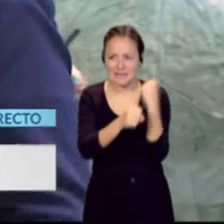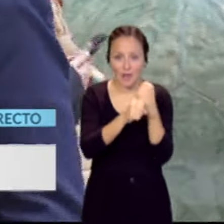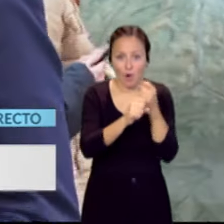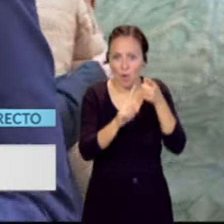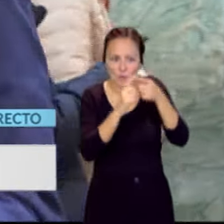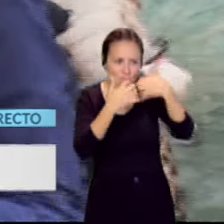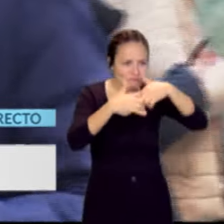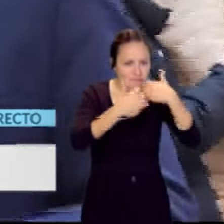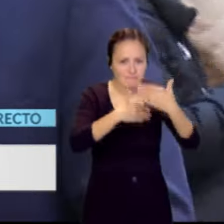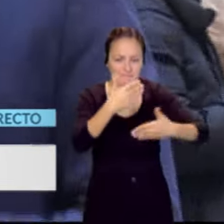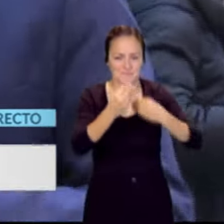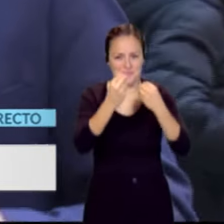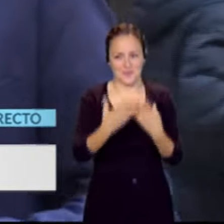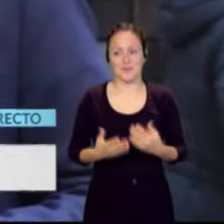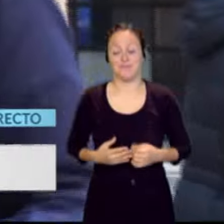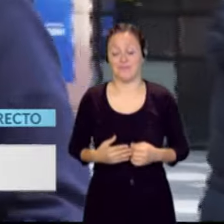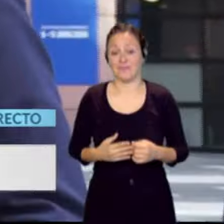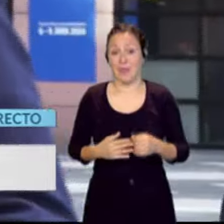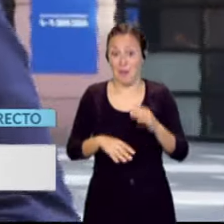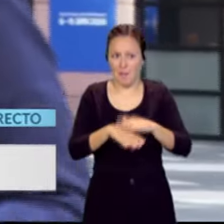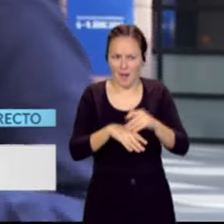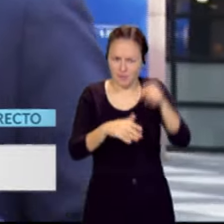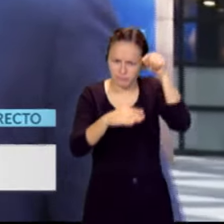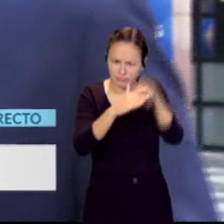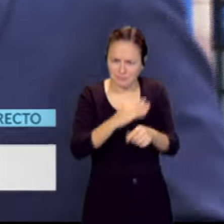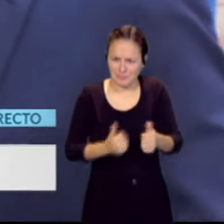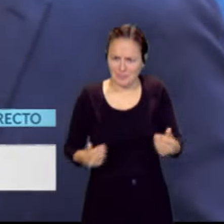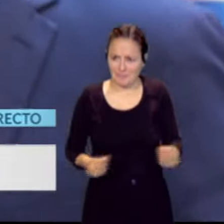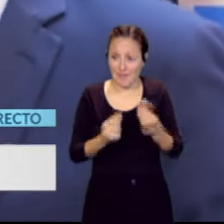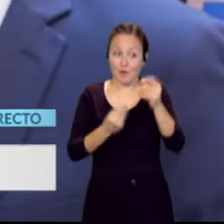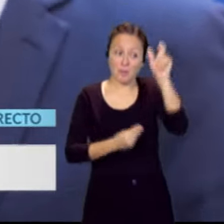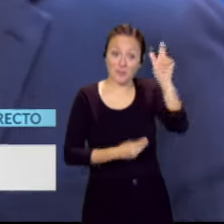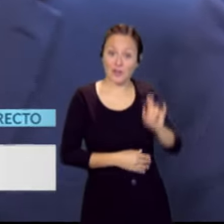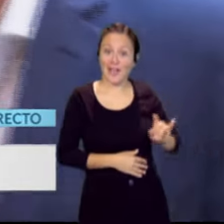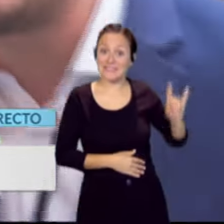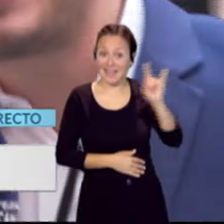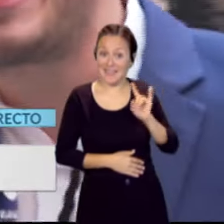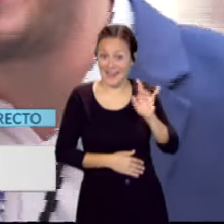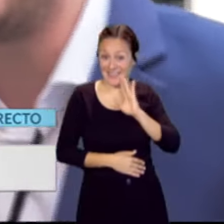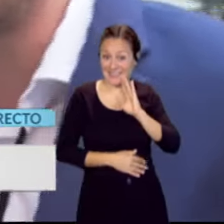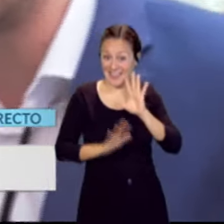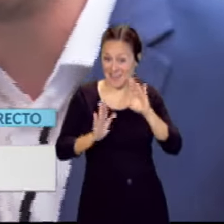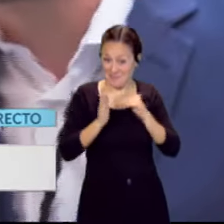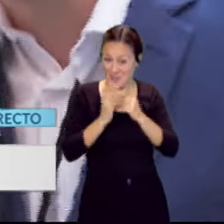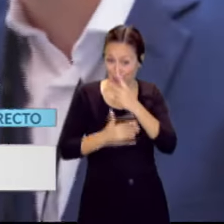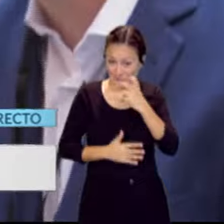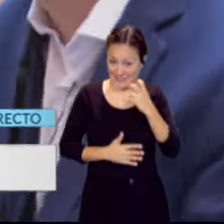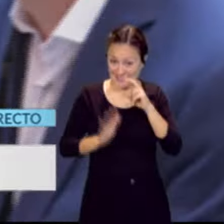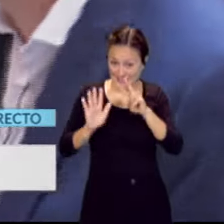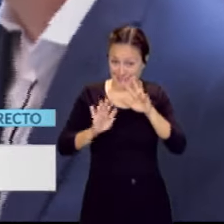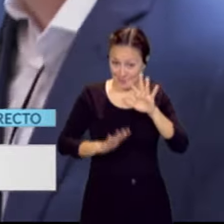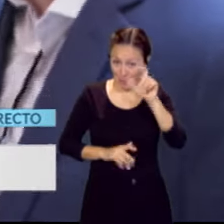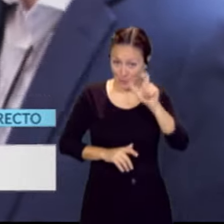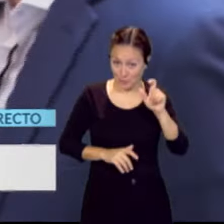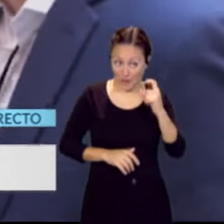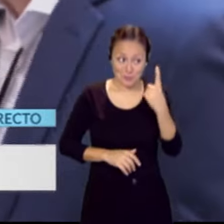un engranaje. Y para ello y para conocer más de todo esto vamos a contar con una Canaria que es una de esas 10.275 personas y es